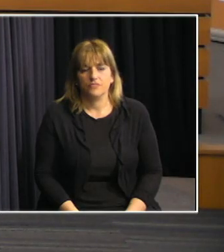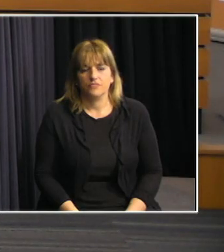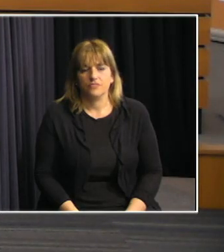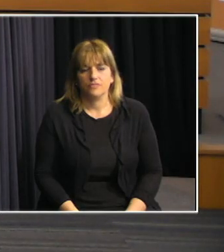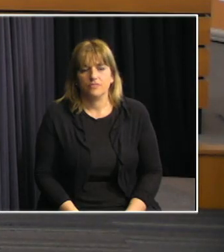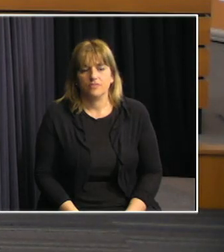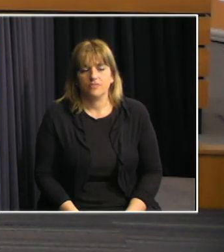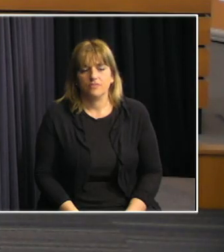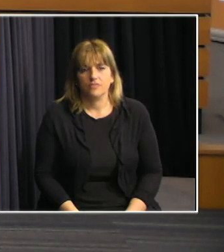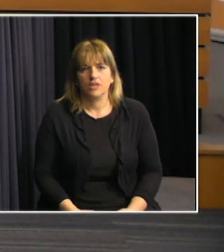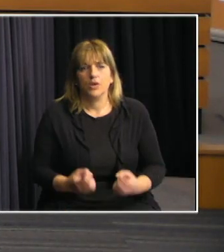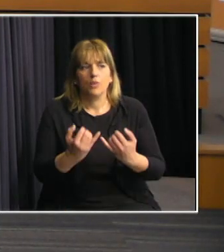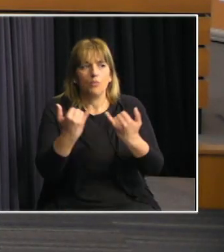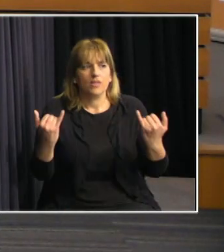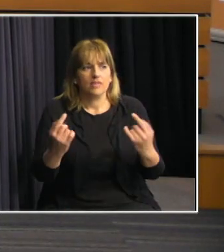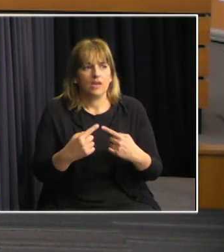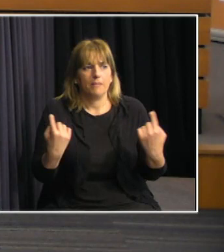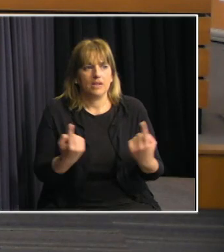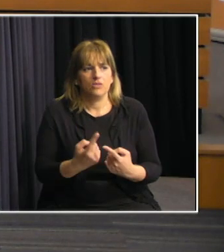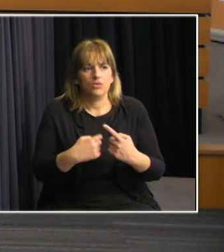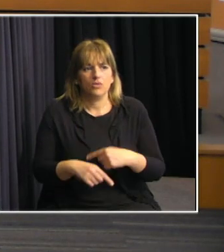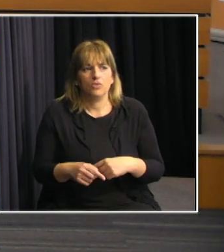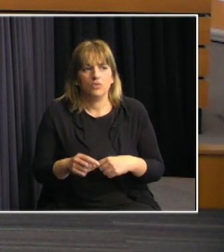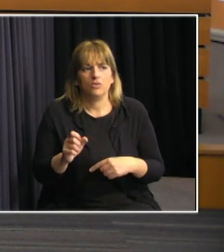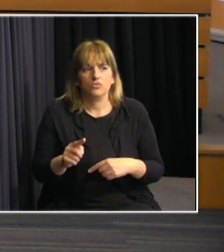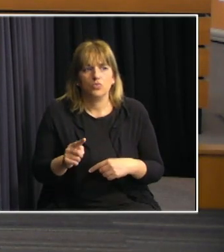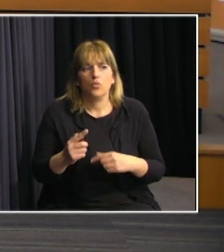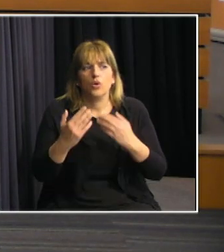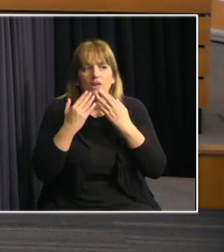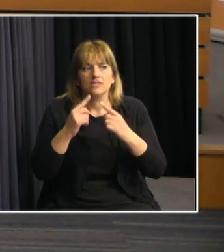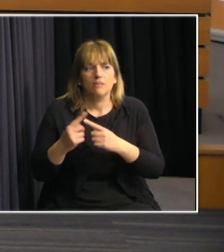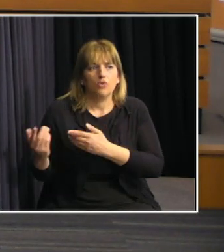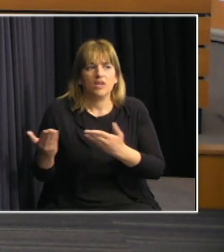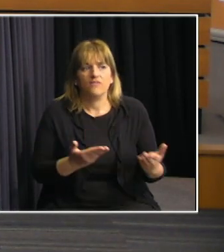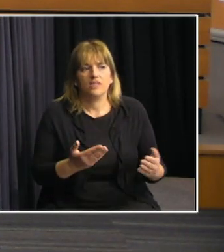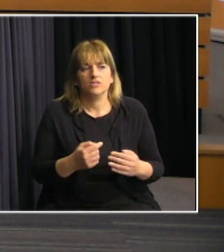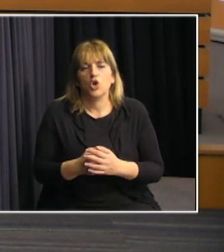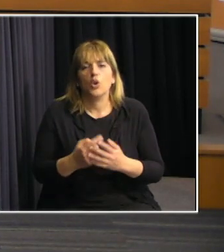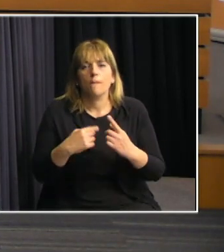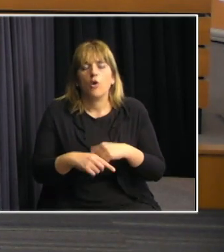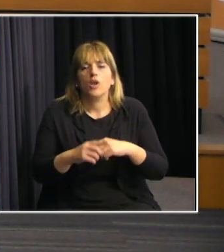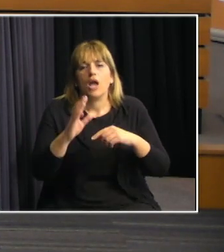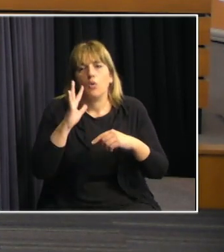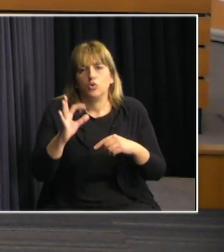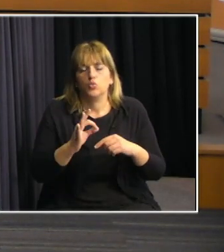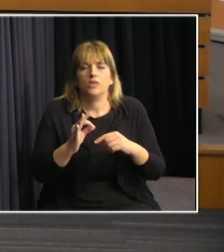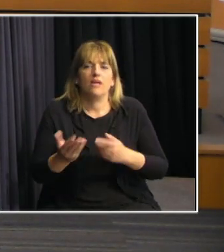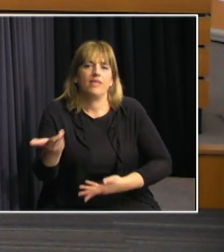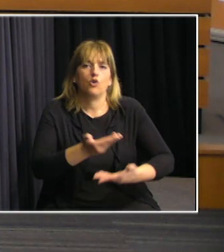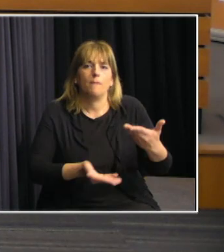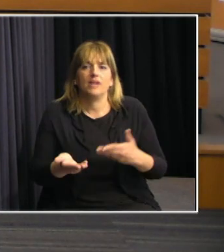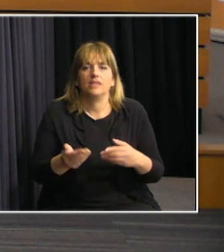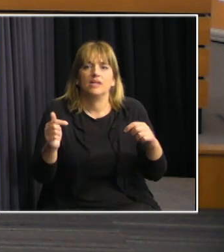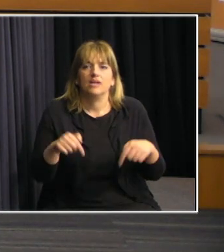Hola, buen día para todos. Gracias, señor director, por la invitación y por la posibilidad de compartir esta